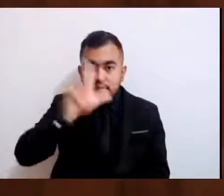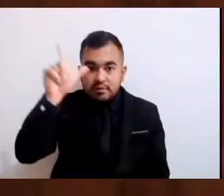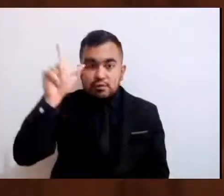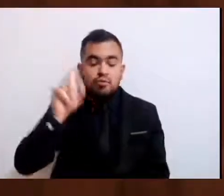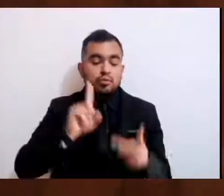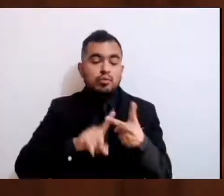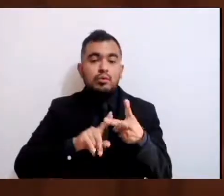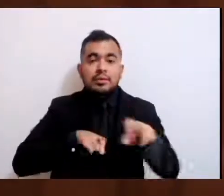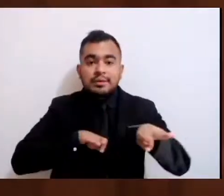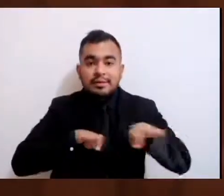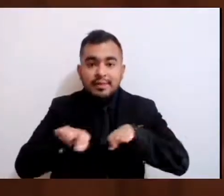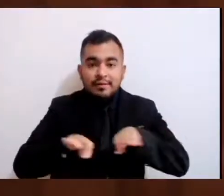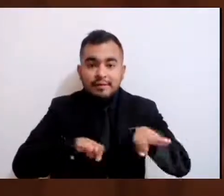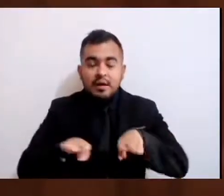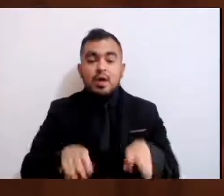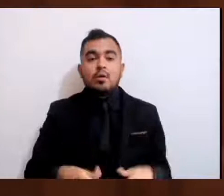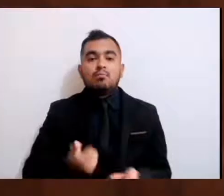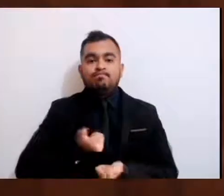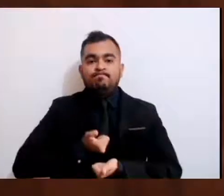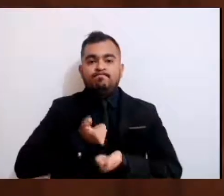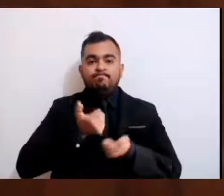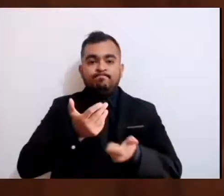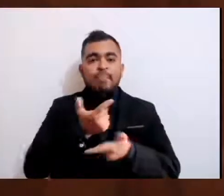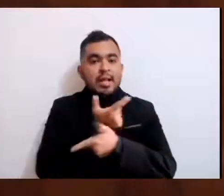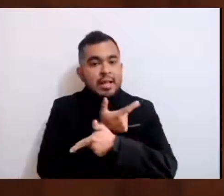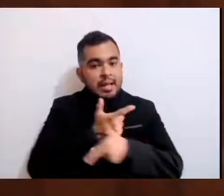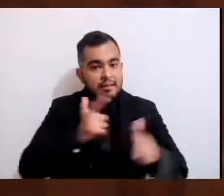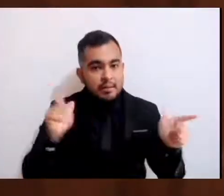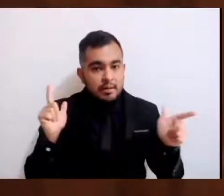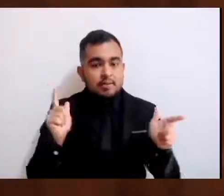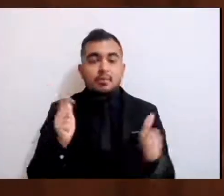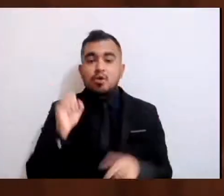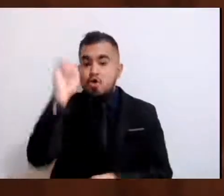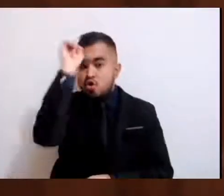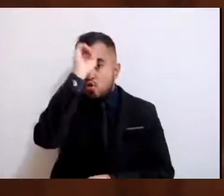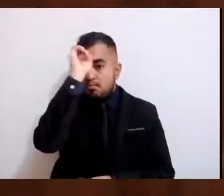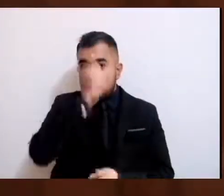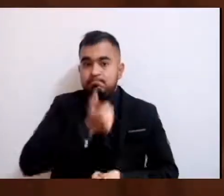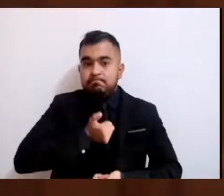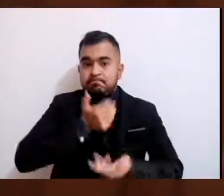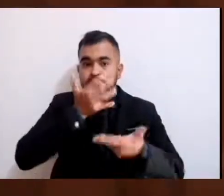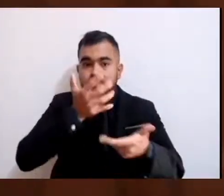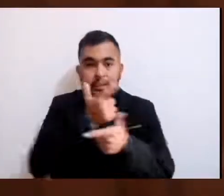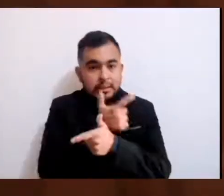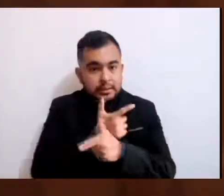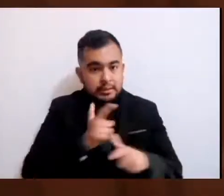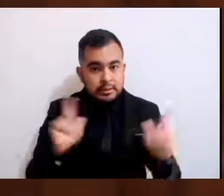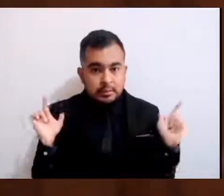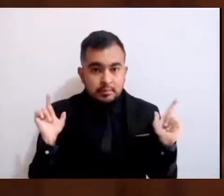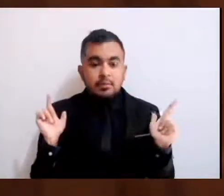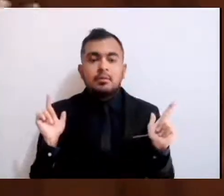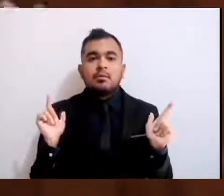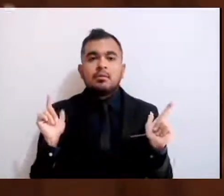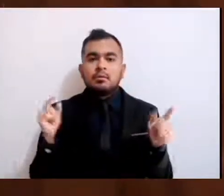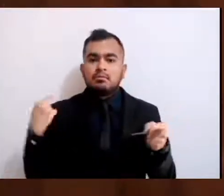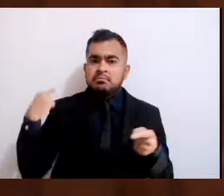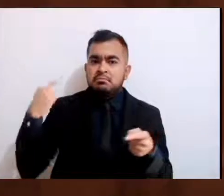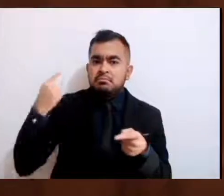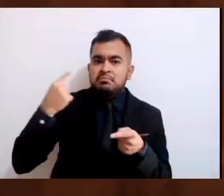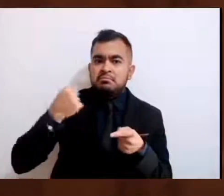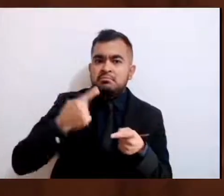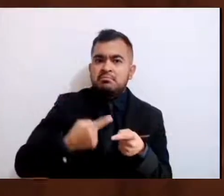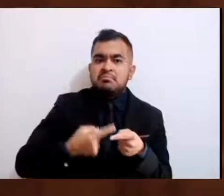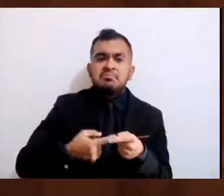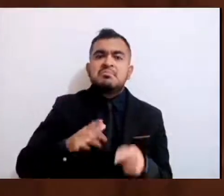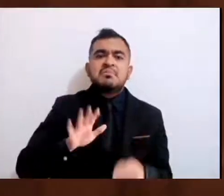libertad de expresión y de opinión, parece ser que en los últimos tiempos ya no significa nada.